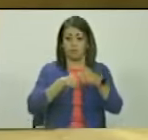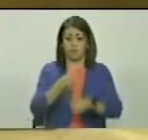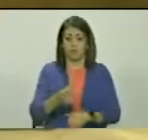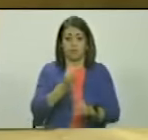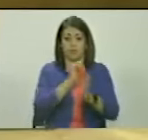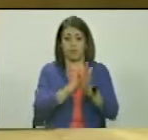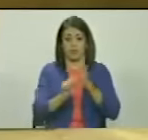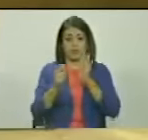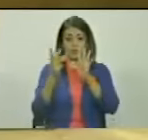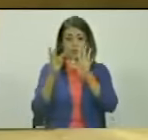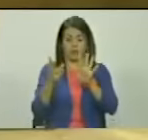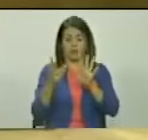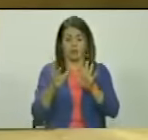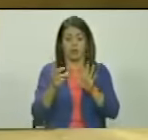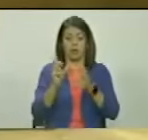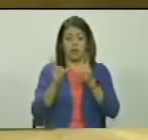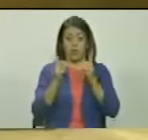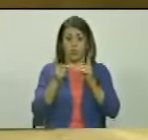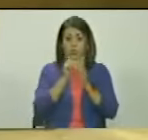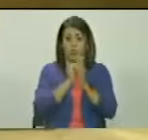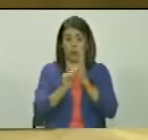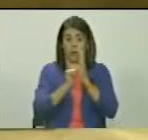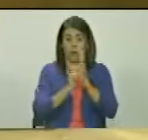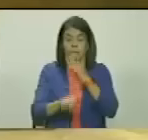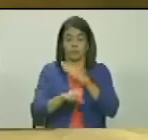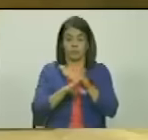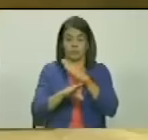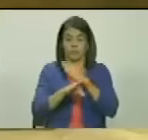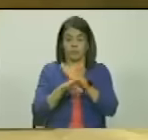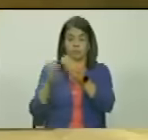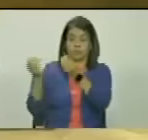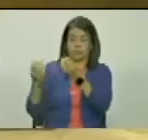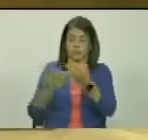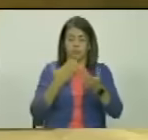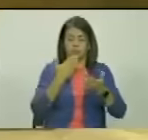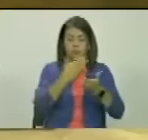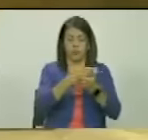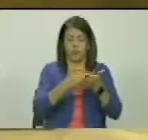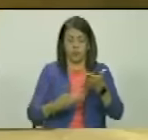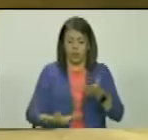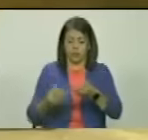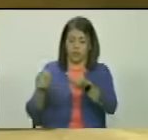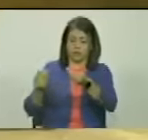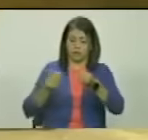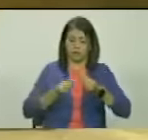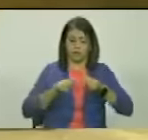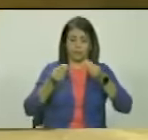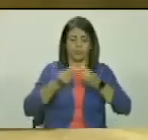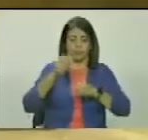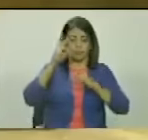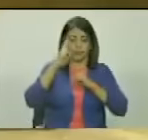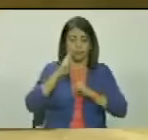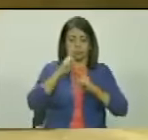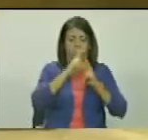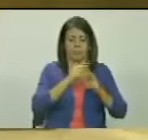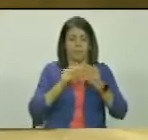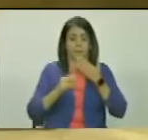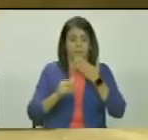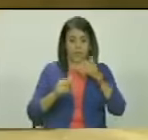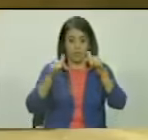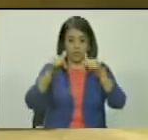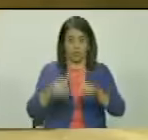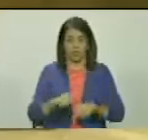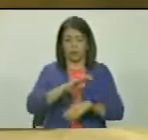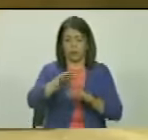artículo 8, hay artículos allí que todavía estamos recibiendo nosotros propuestas. Y respetuosamente solicito ante esta